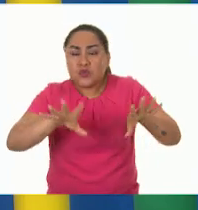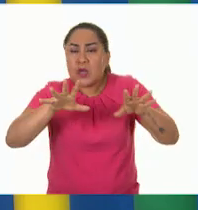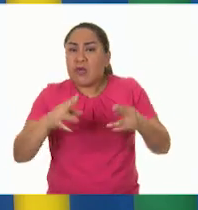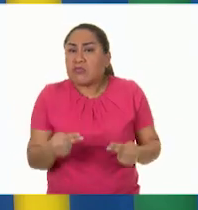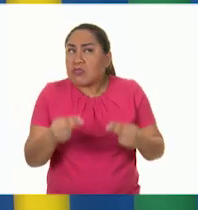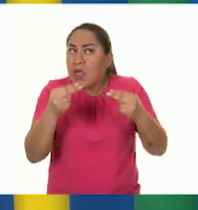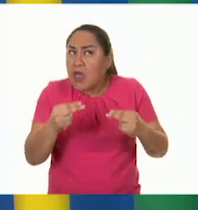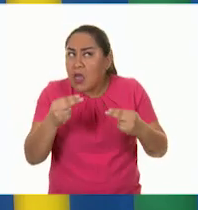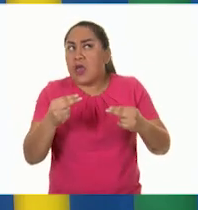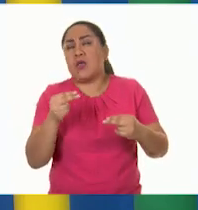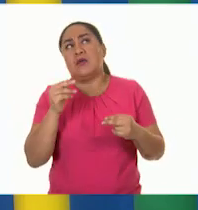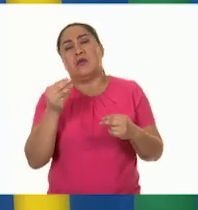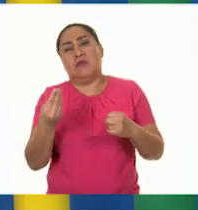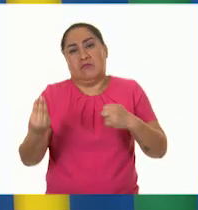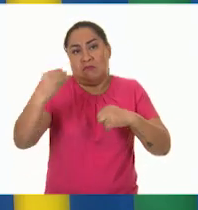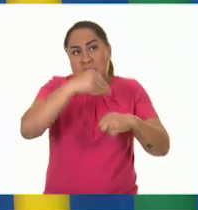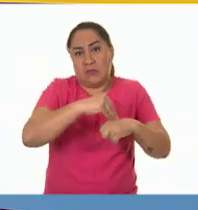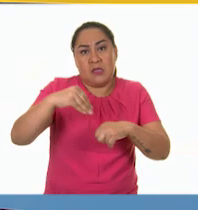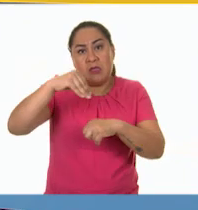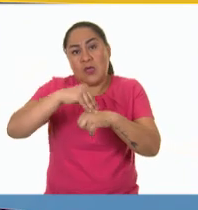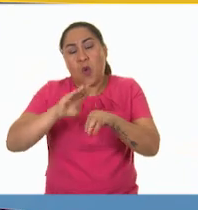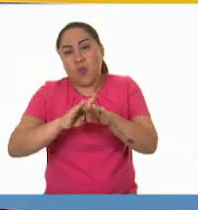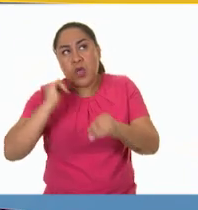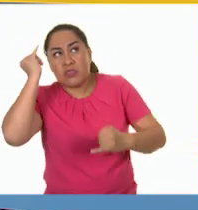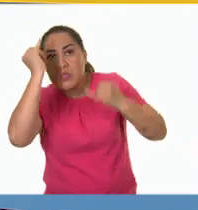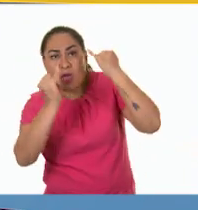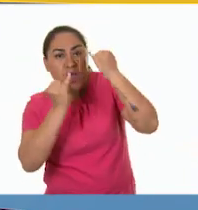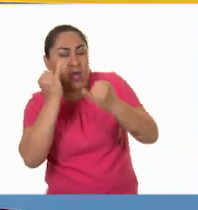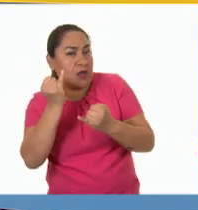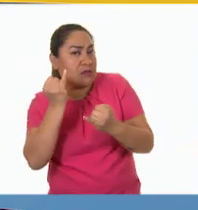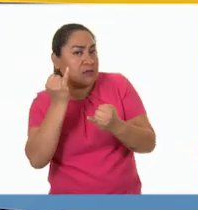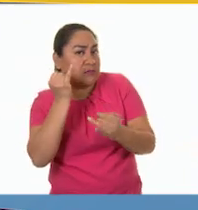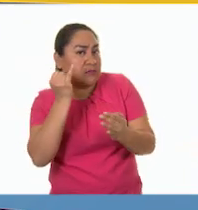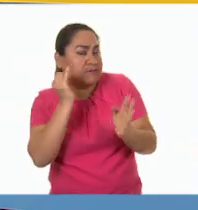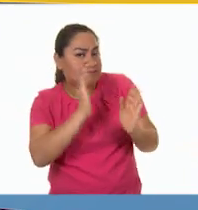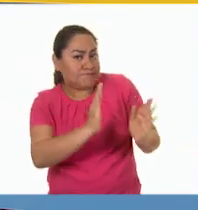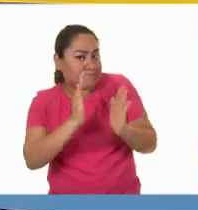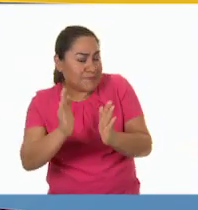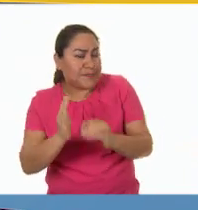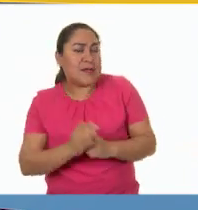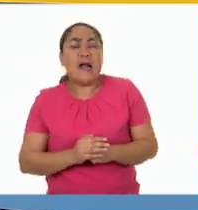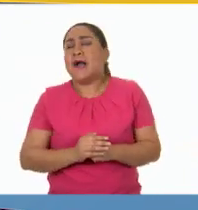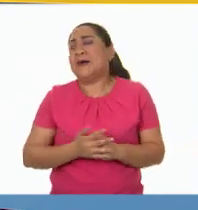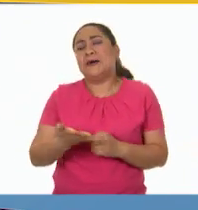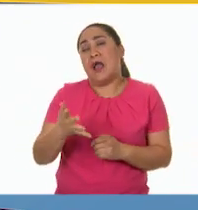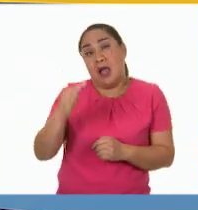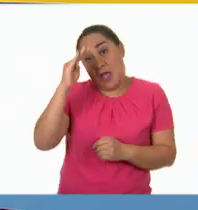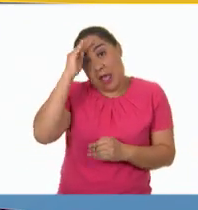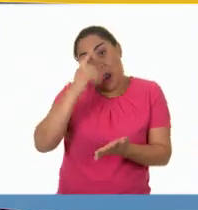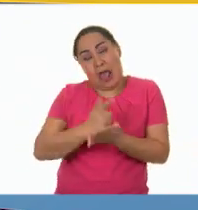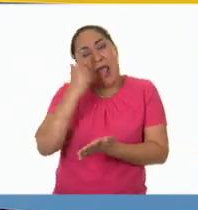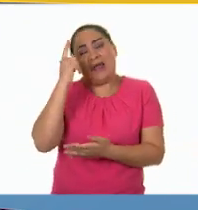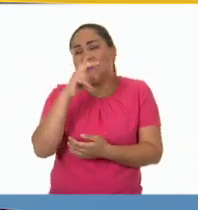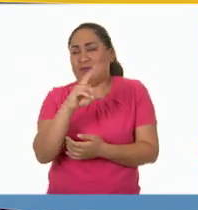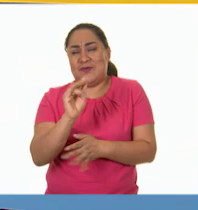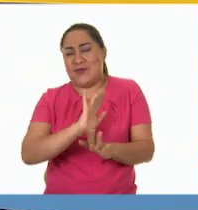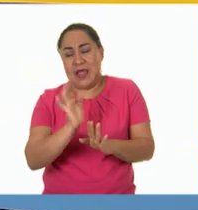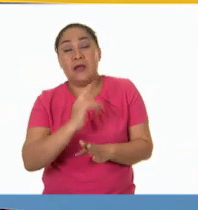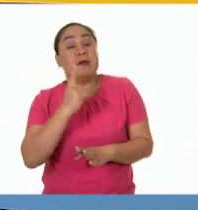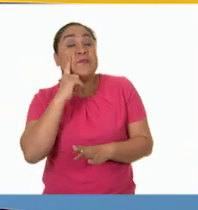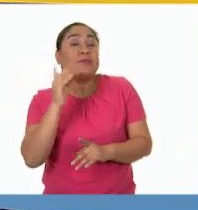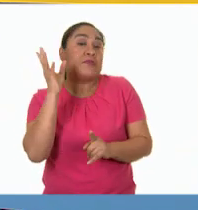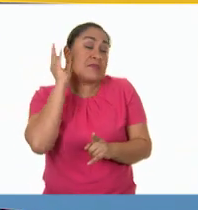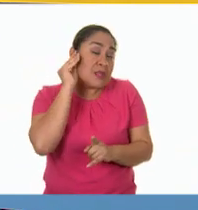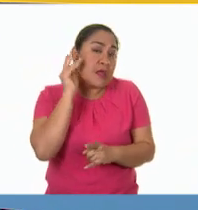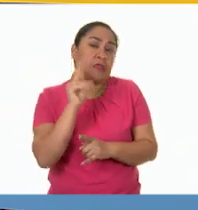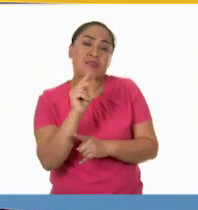ideologías en esa época? No, bueno, tampoco hay que ser tan fatalistas. La televisión, como la radio, también cumplió